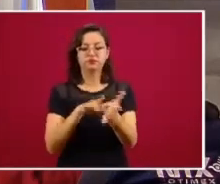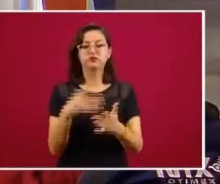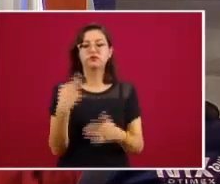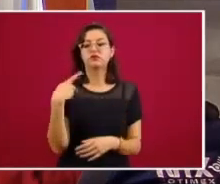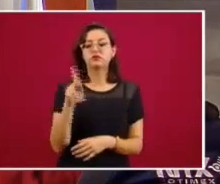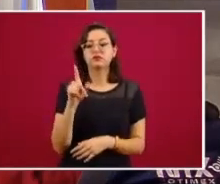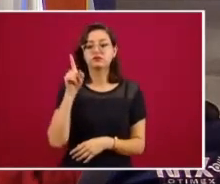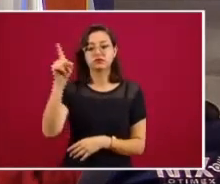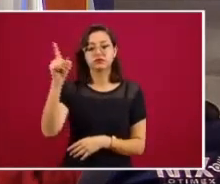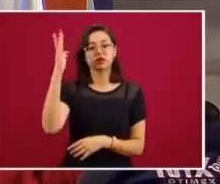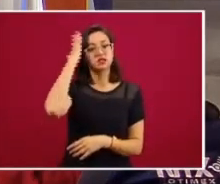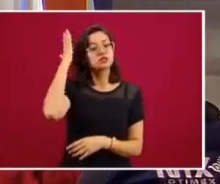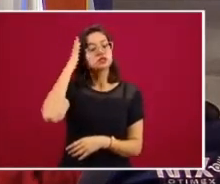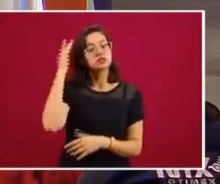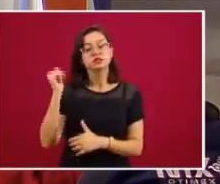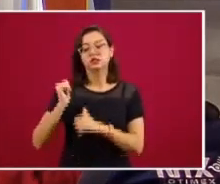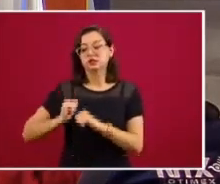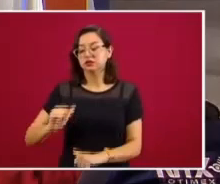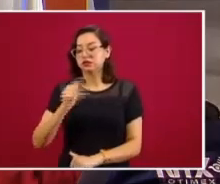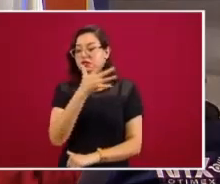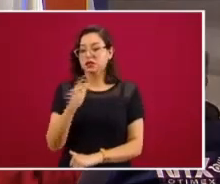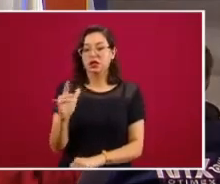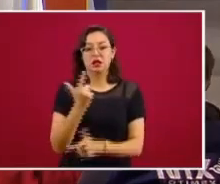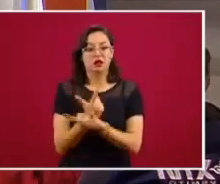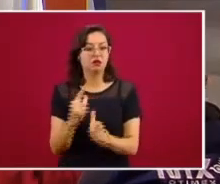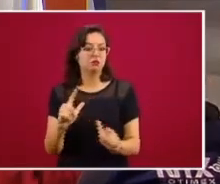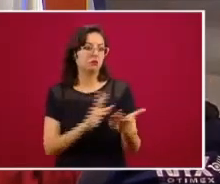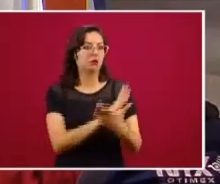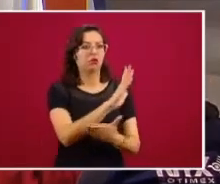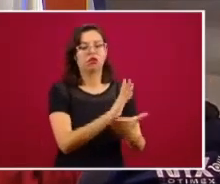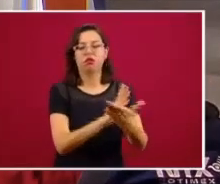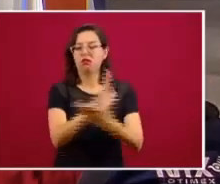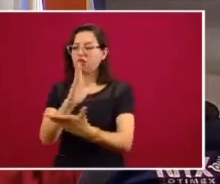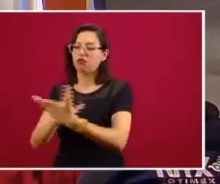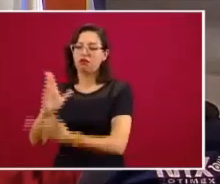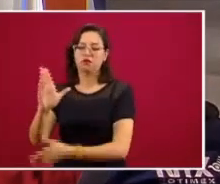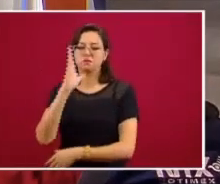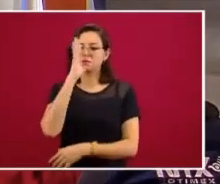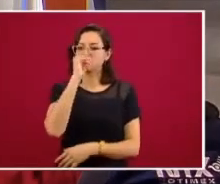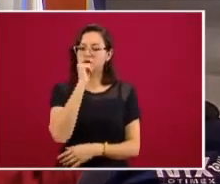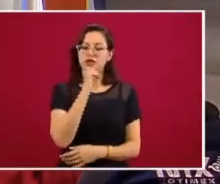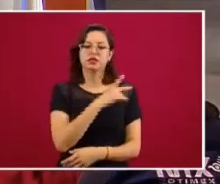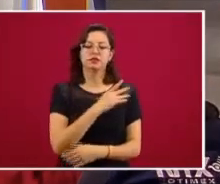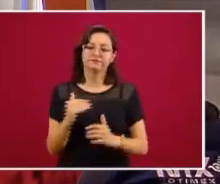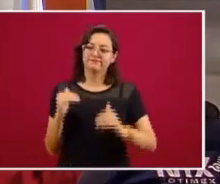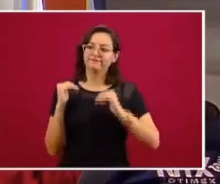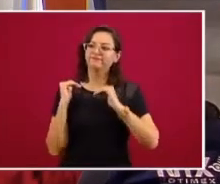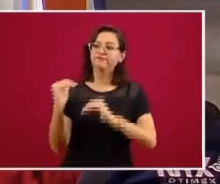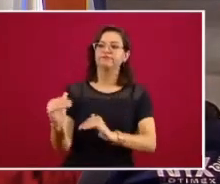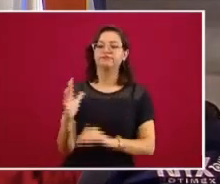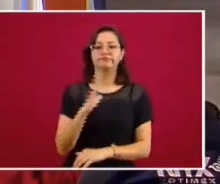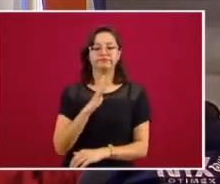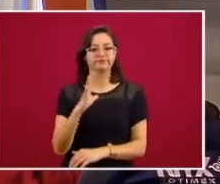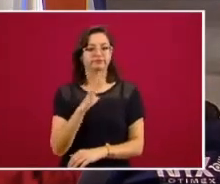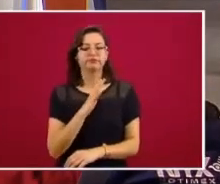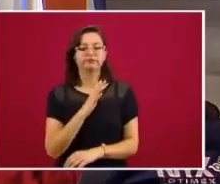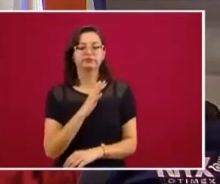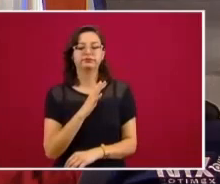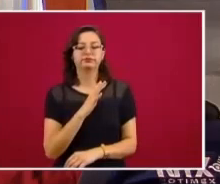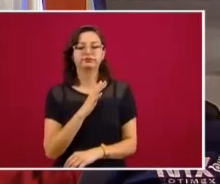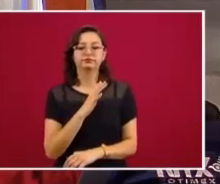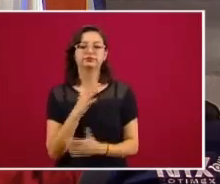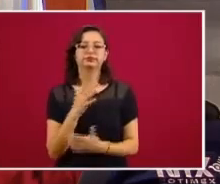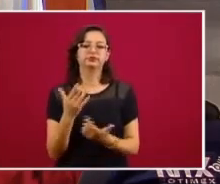secretario general no puede moverse libremente. Tiene márgenes y está acotado por